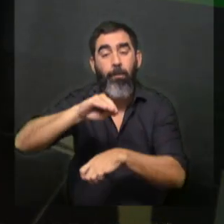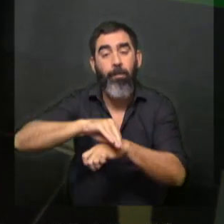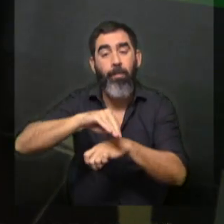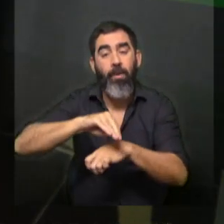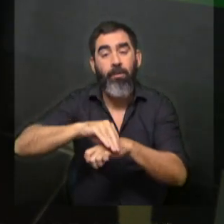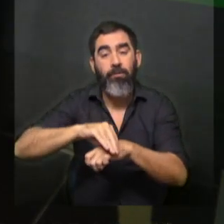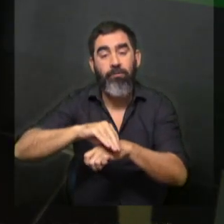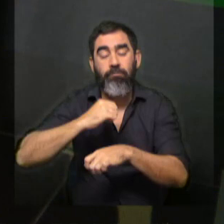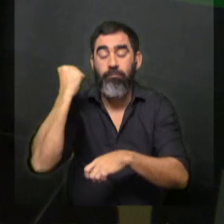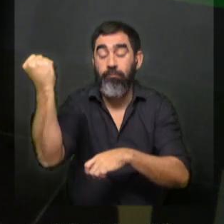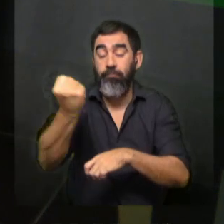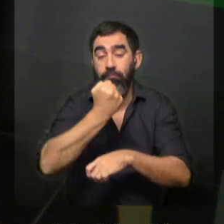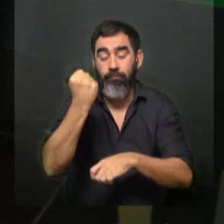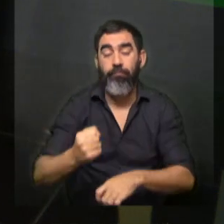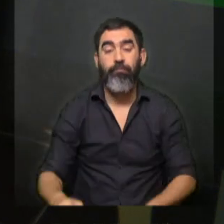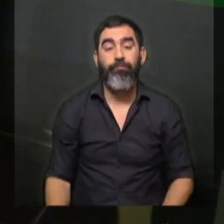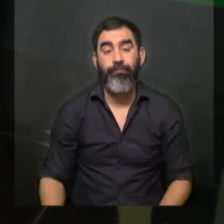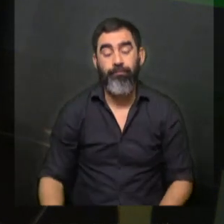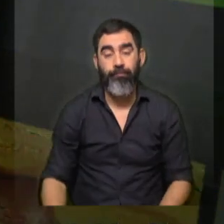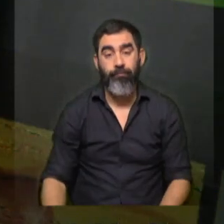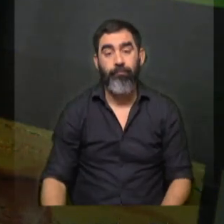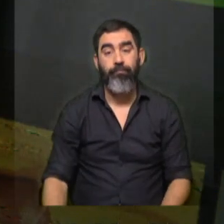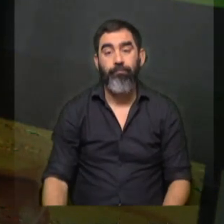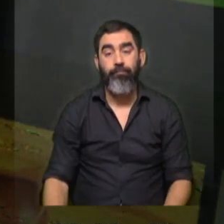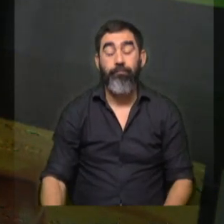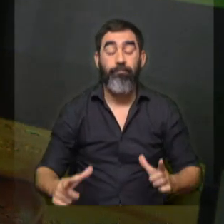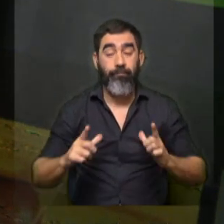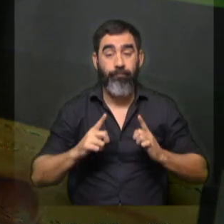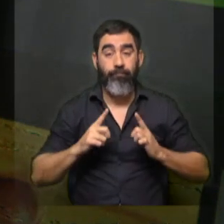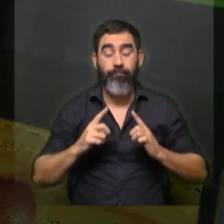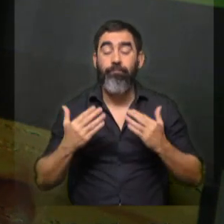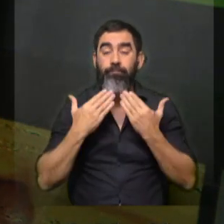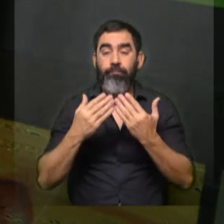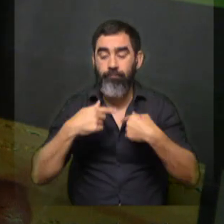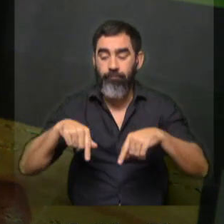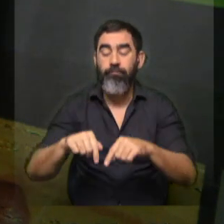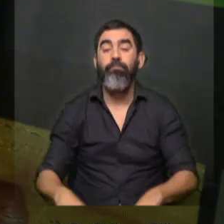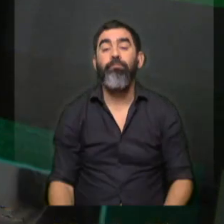como faros, justamente decíamos, en diferentes lugares de la ciudad. Lo esperamos. Gracias, Eduardo. ustedes.